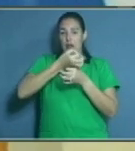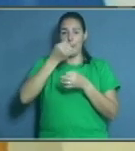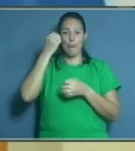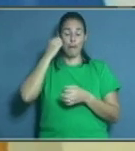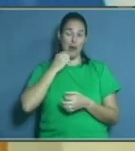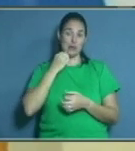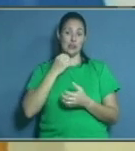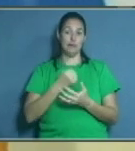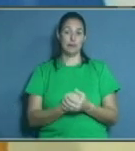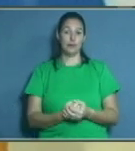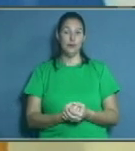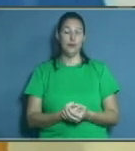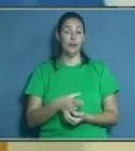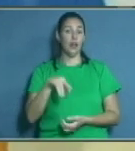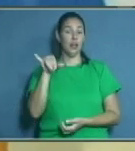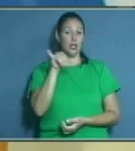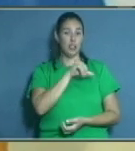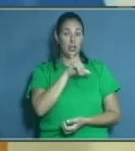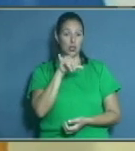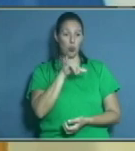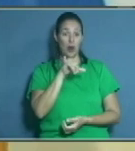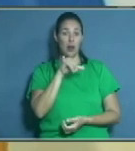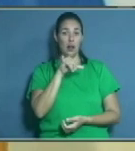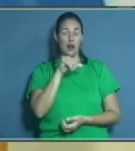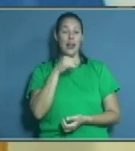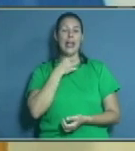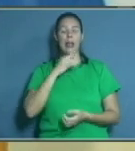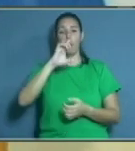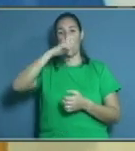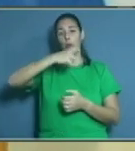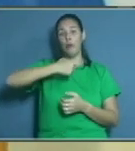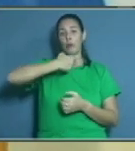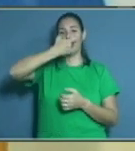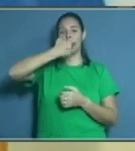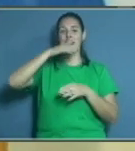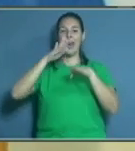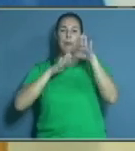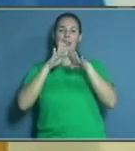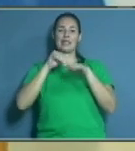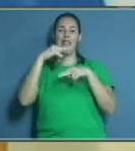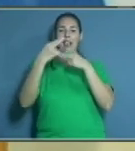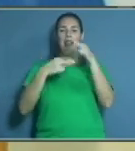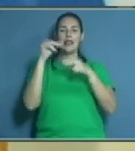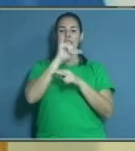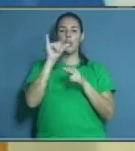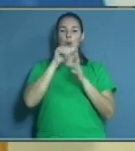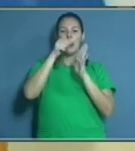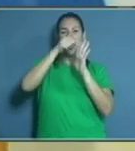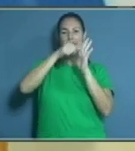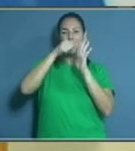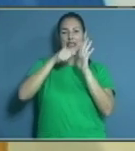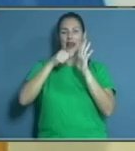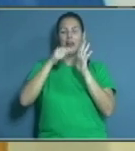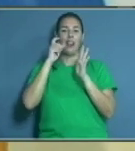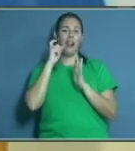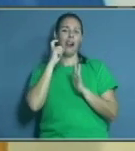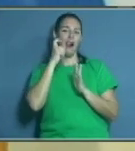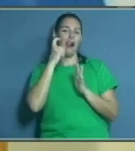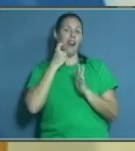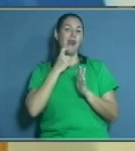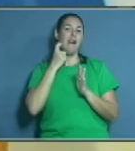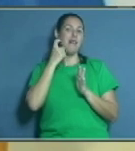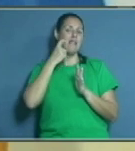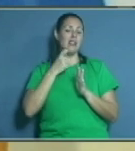aparato protésico. Por ejemplo, un borde filoso, una inserción de un frenillo que no se libere y la prótesis